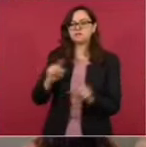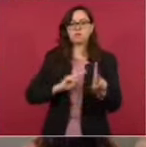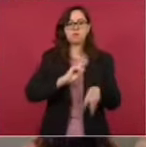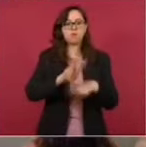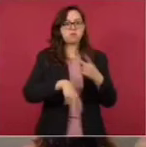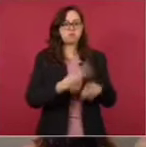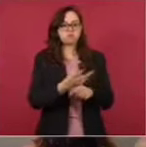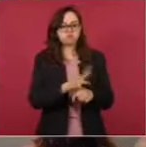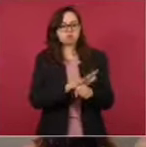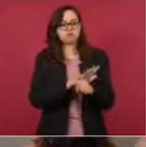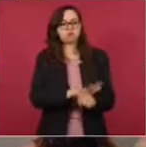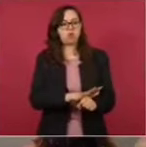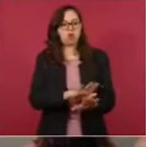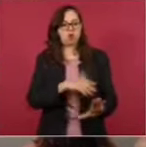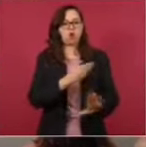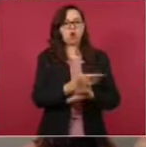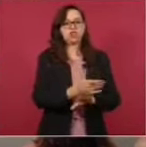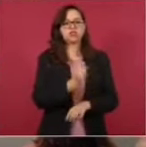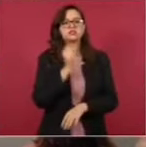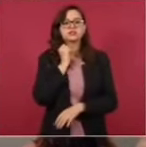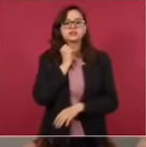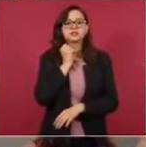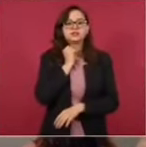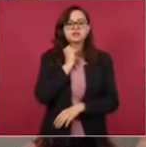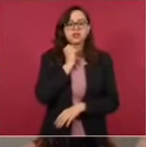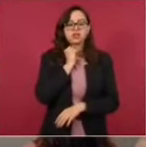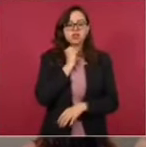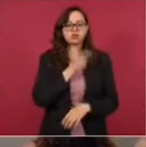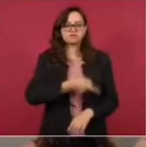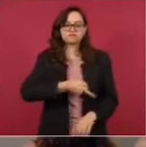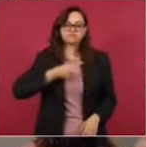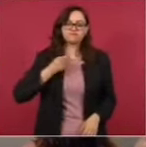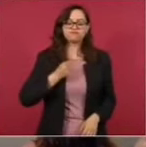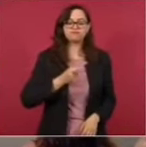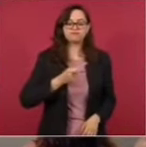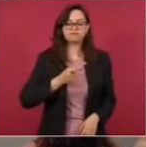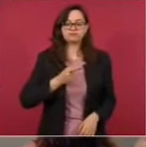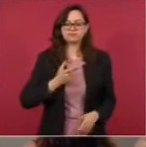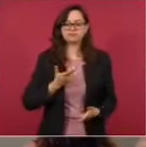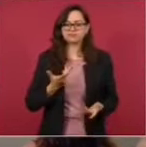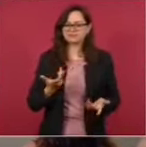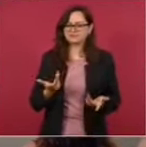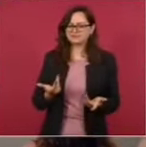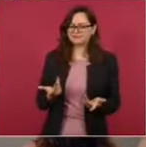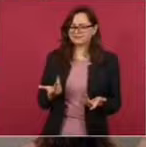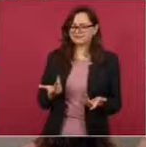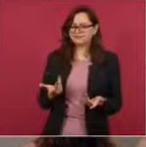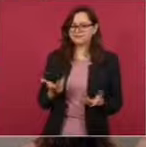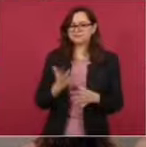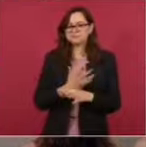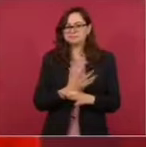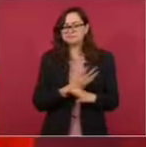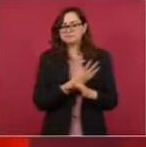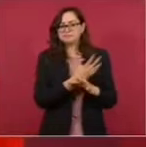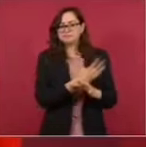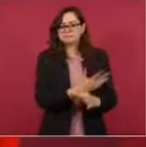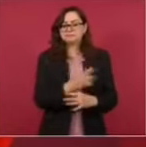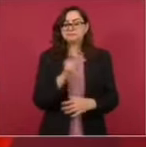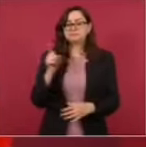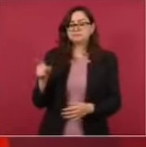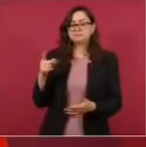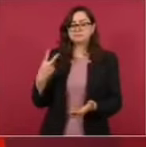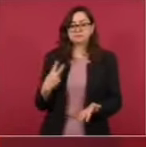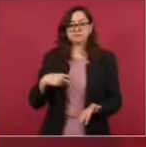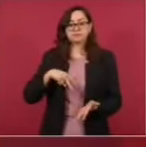intimidación por parte de los elementos del Ejército Mexicano a legisladores, señalando que el militar